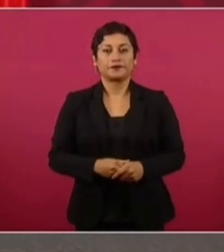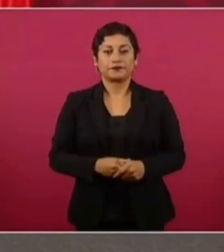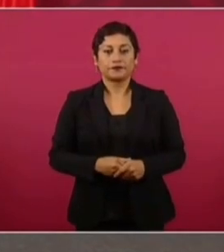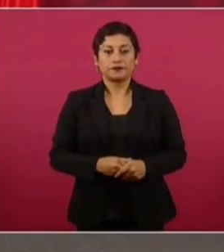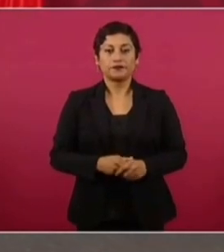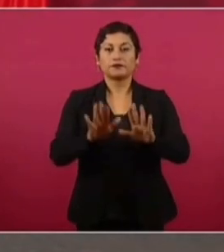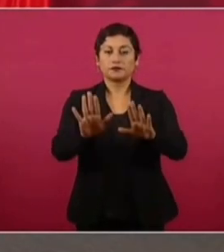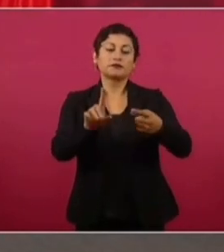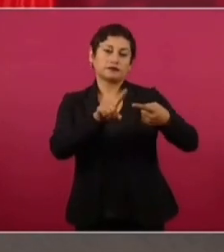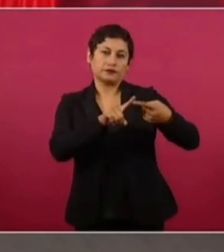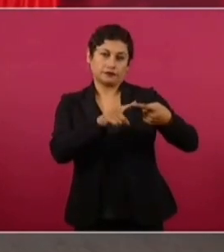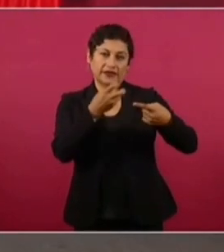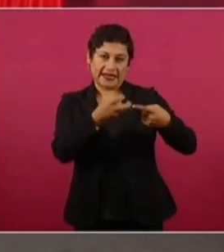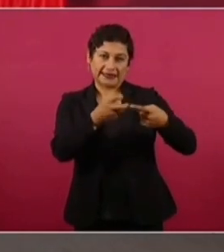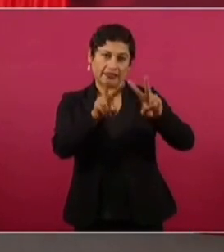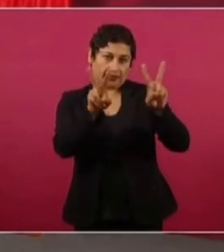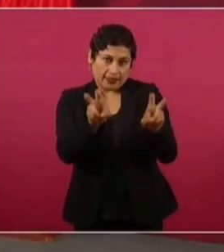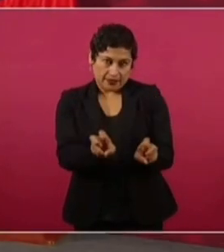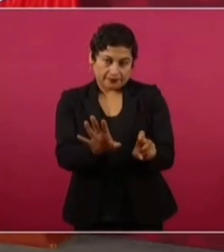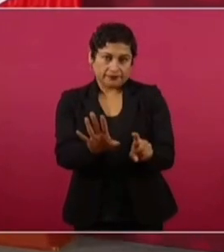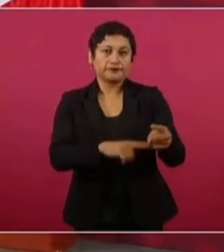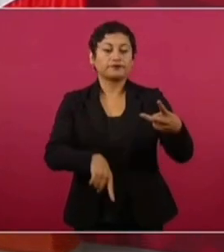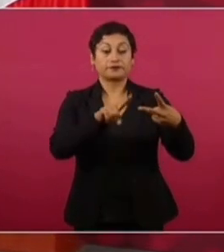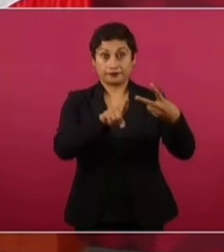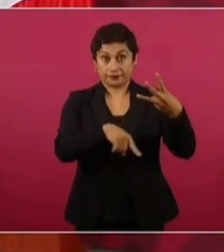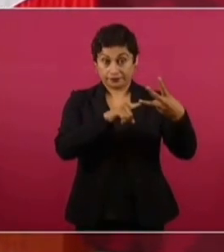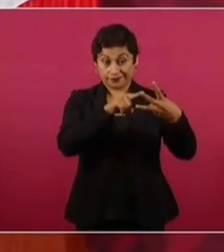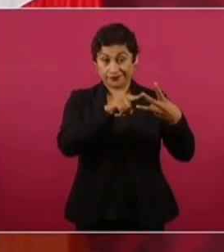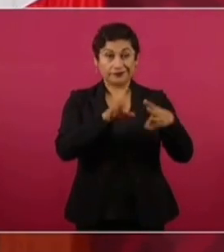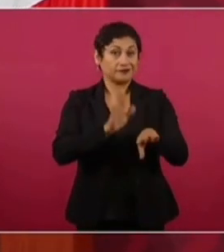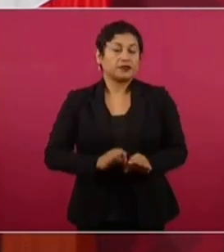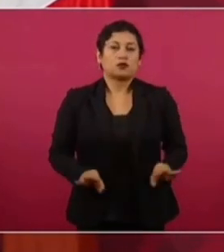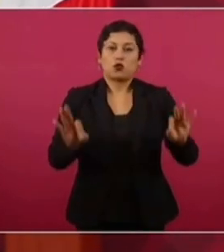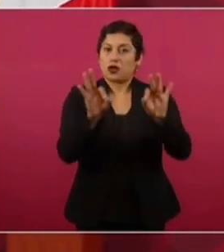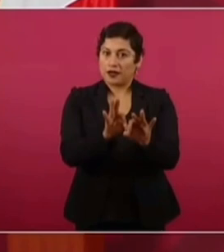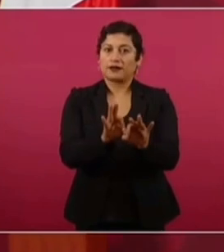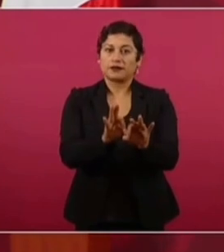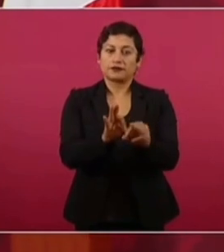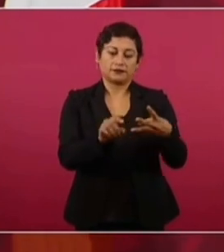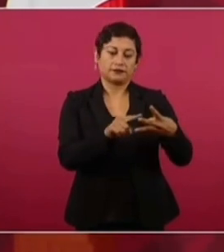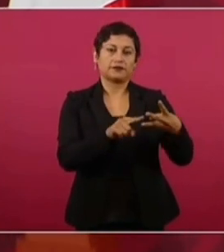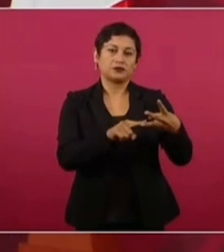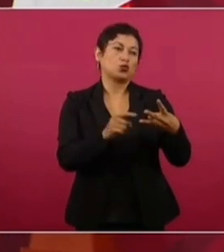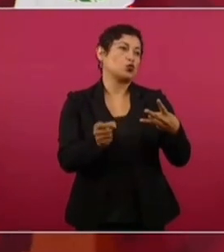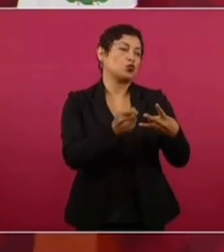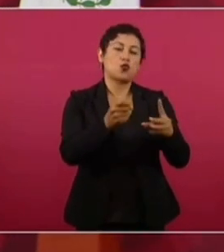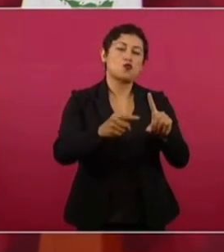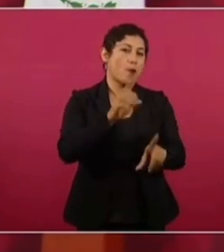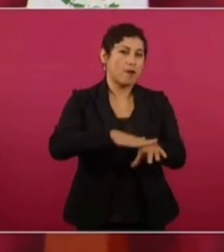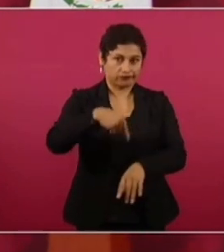Pero ese es un factor, uno. Pero hay dos que son más importantes, donde tenemos más ventajas.